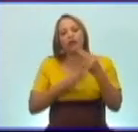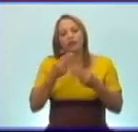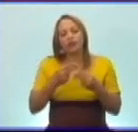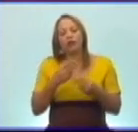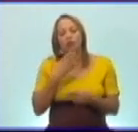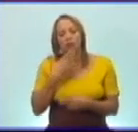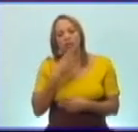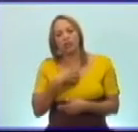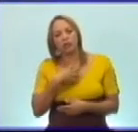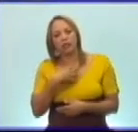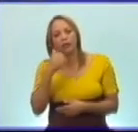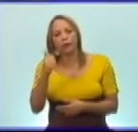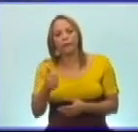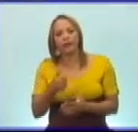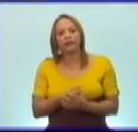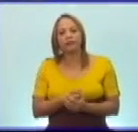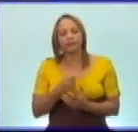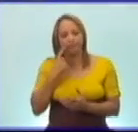diapositiva.